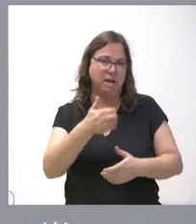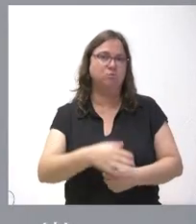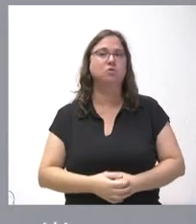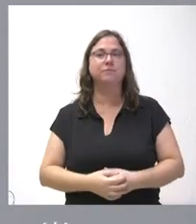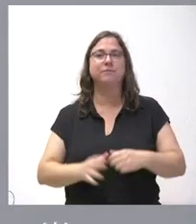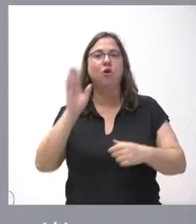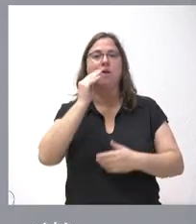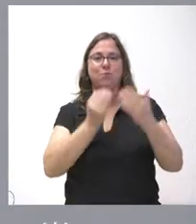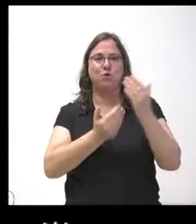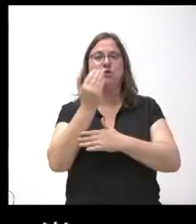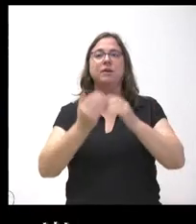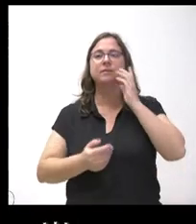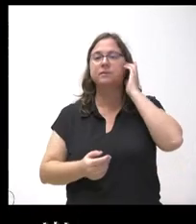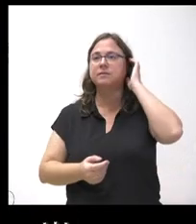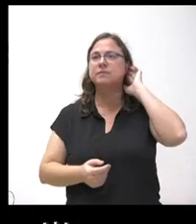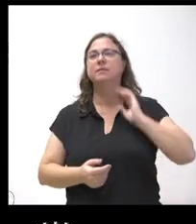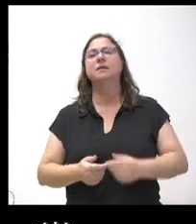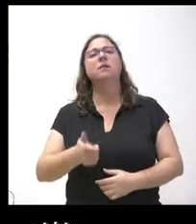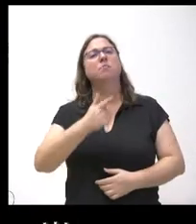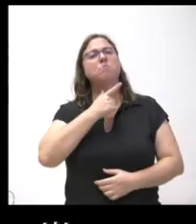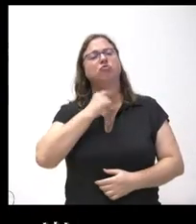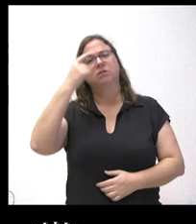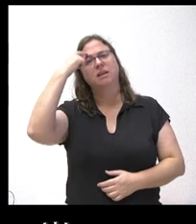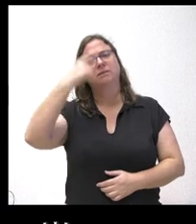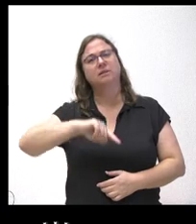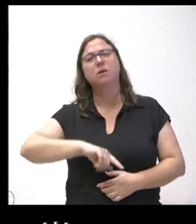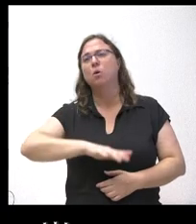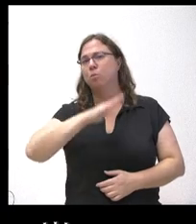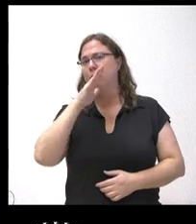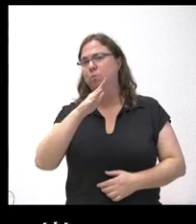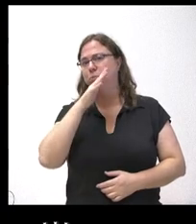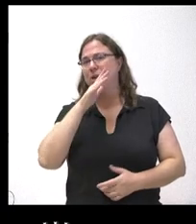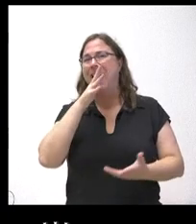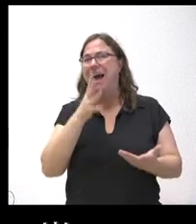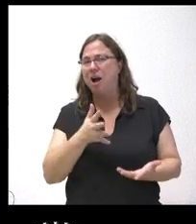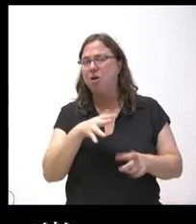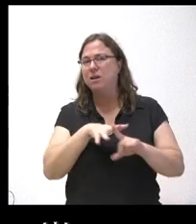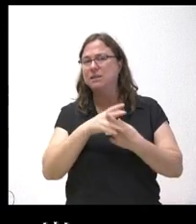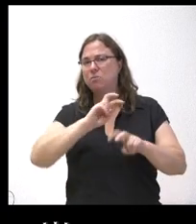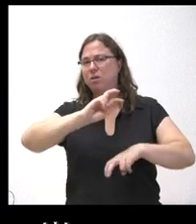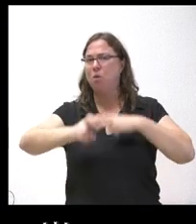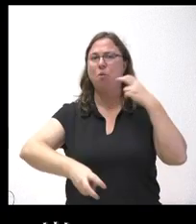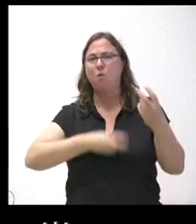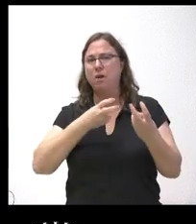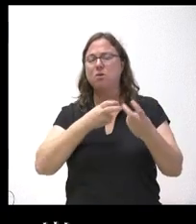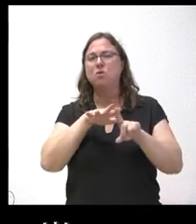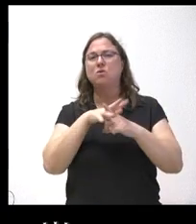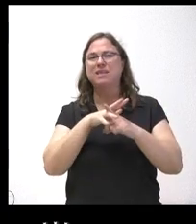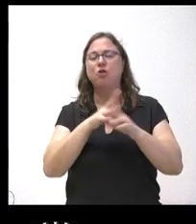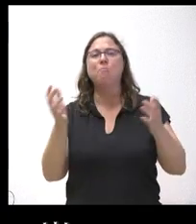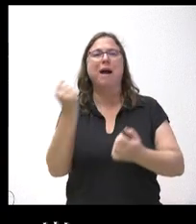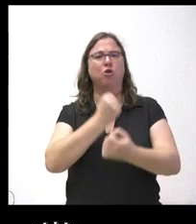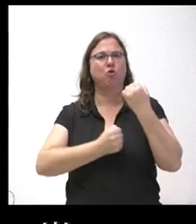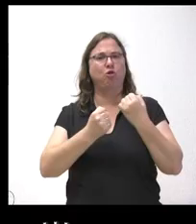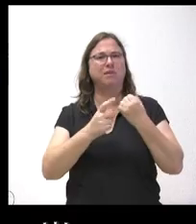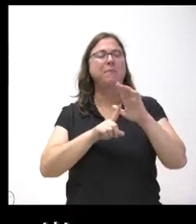Hola, buenos días. Me gustaría saber por qué se actualiza ahora el escenario macroeconómico de este año, sobre todo el crecimiento, cuando